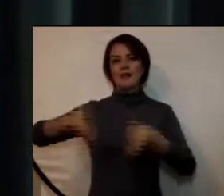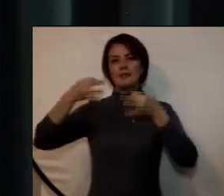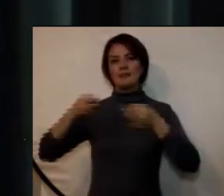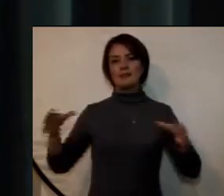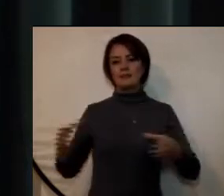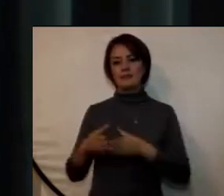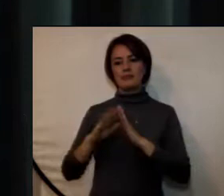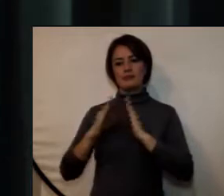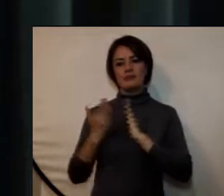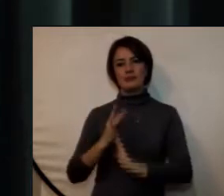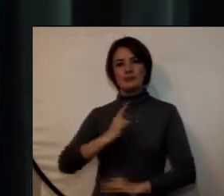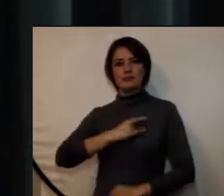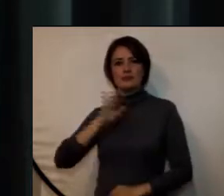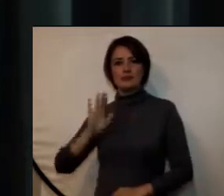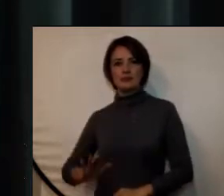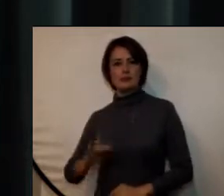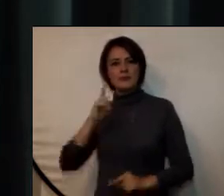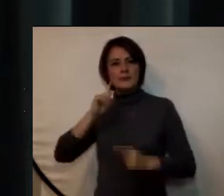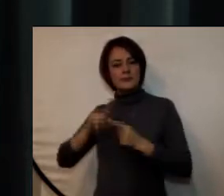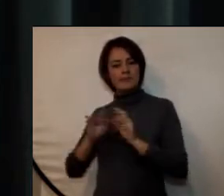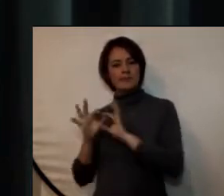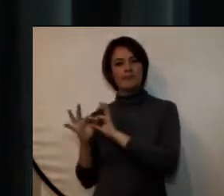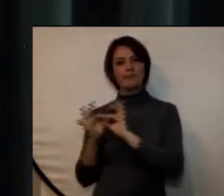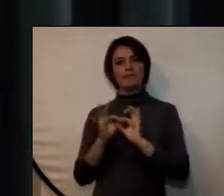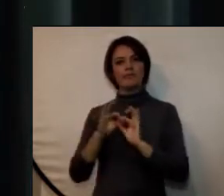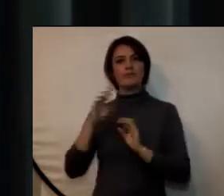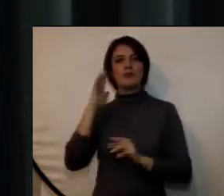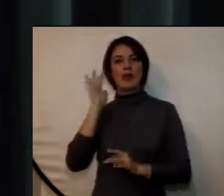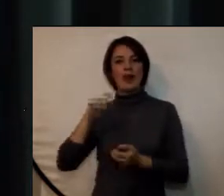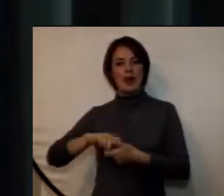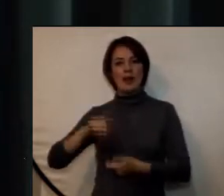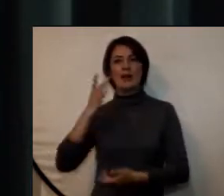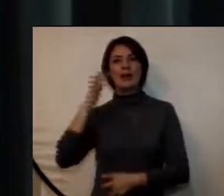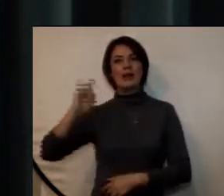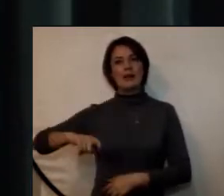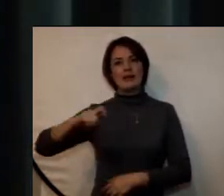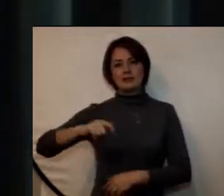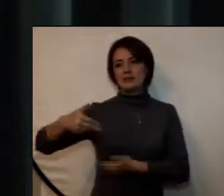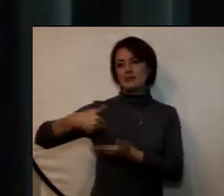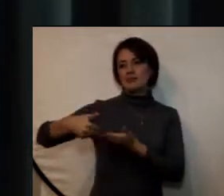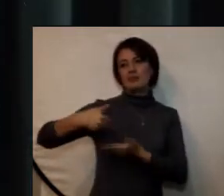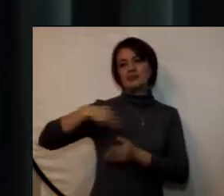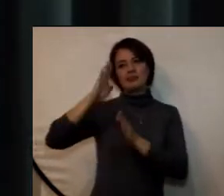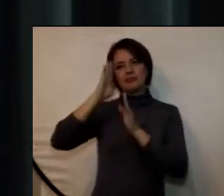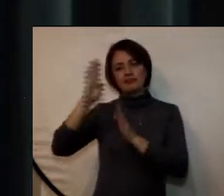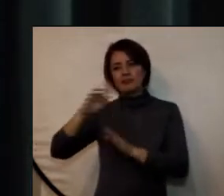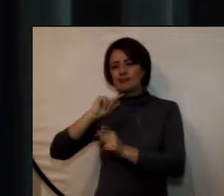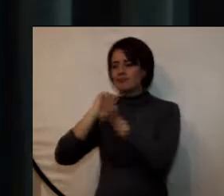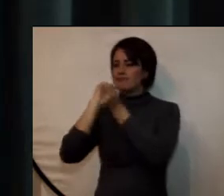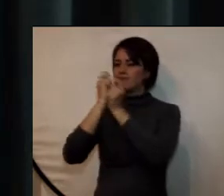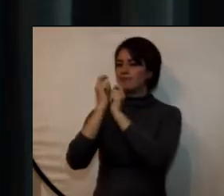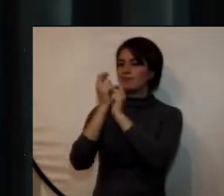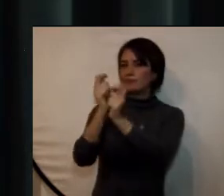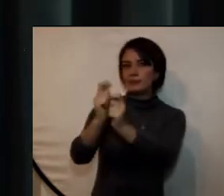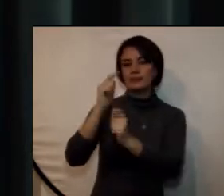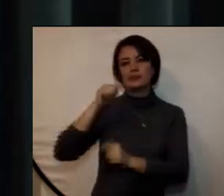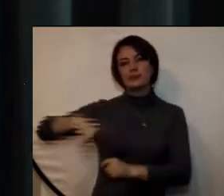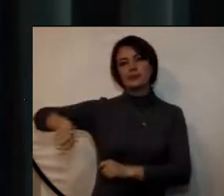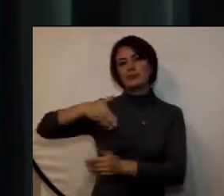Casa de Estudios, congruente con sus necesidades y la atención permanente a las transformaciones